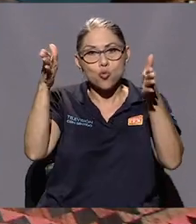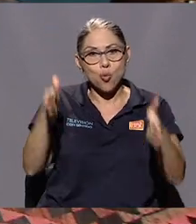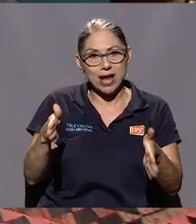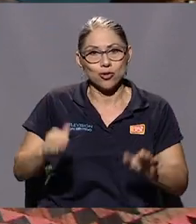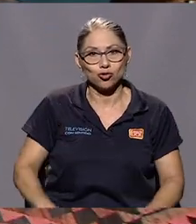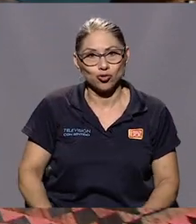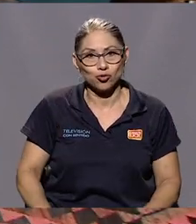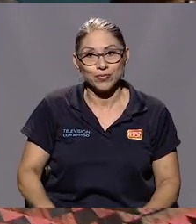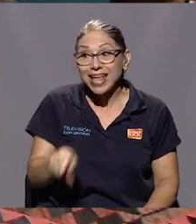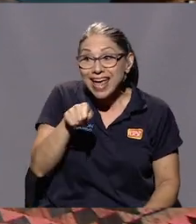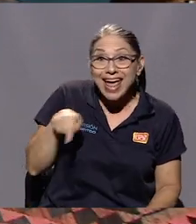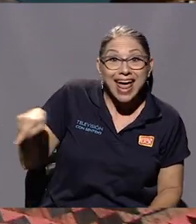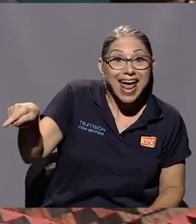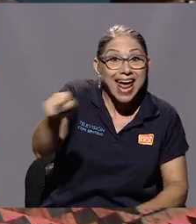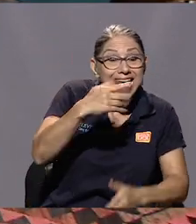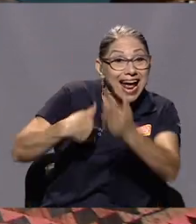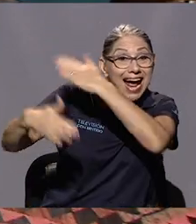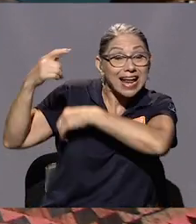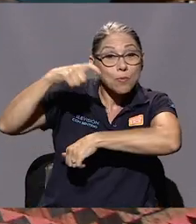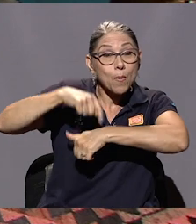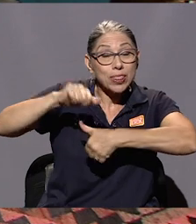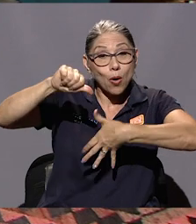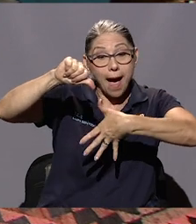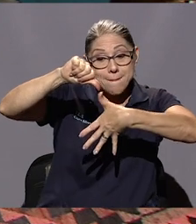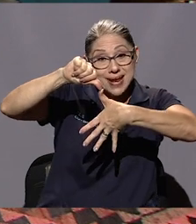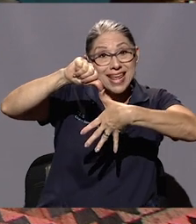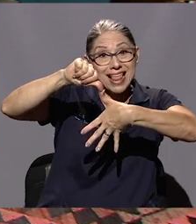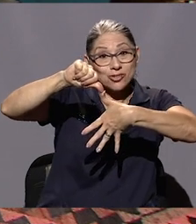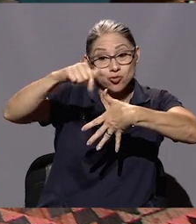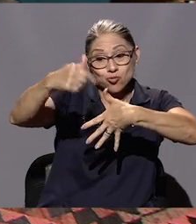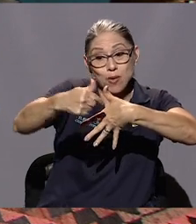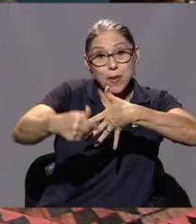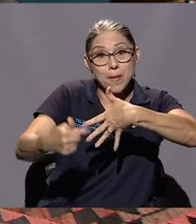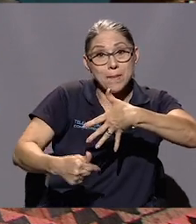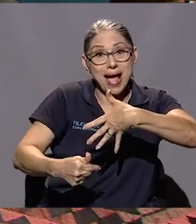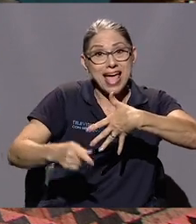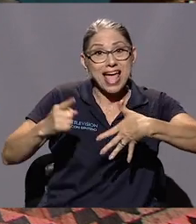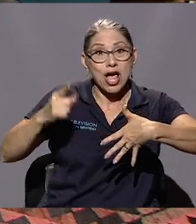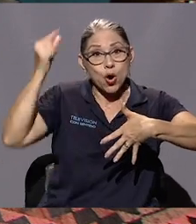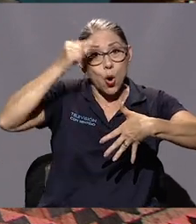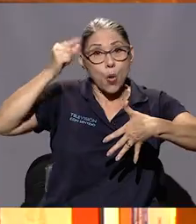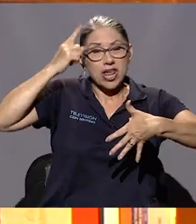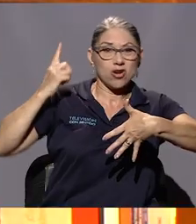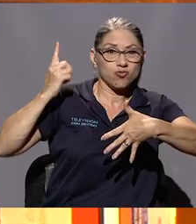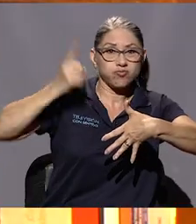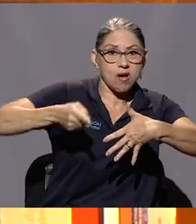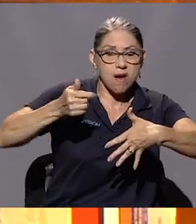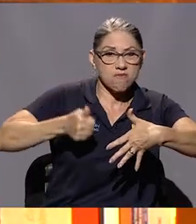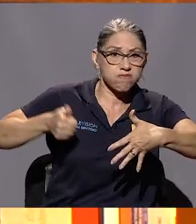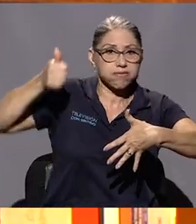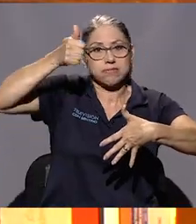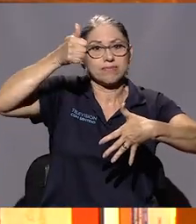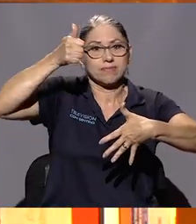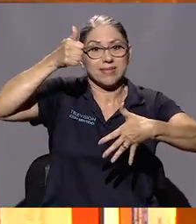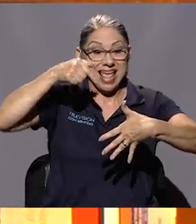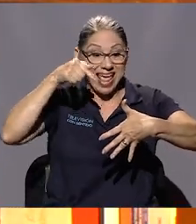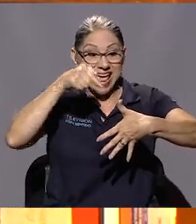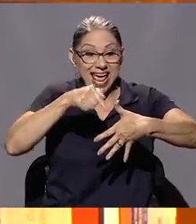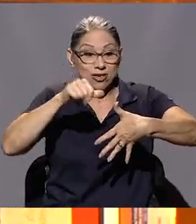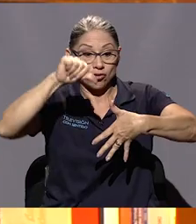uruguayos. Eran el momento de las dictaduras en América del Sur. No es que ellos